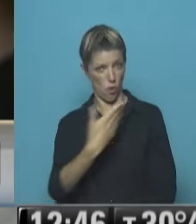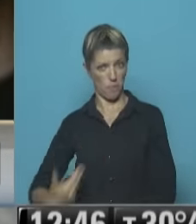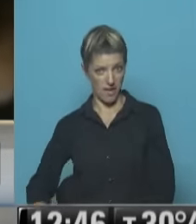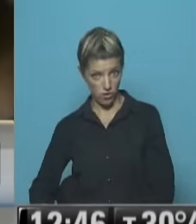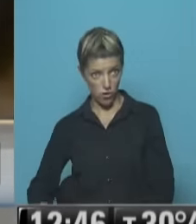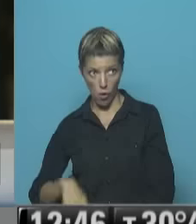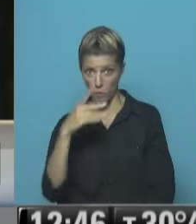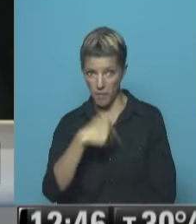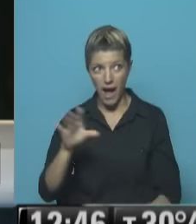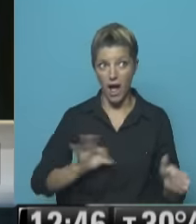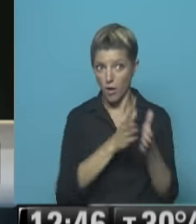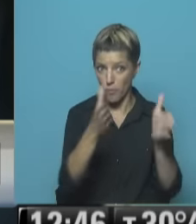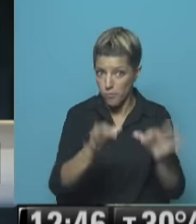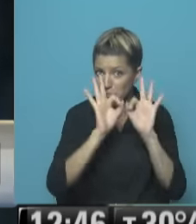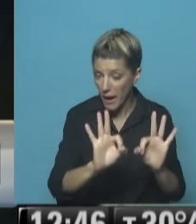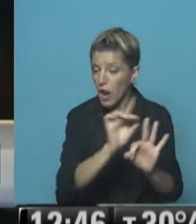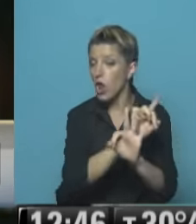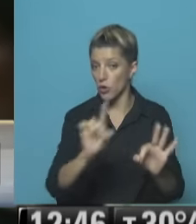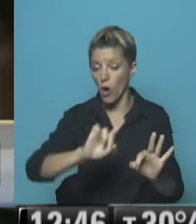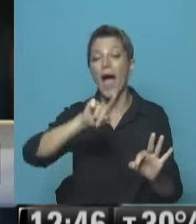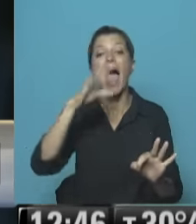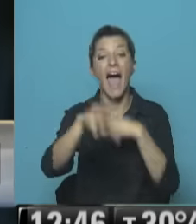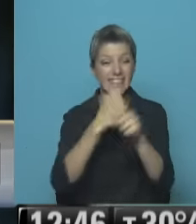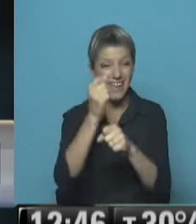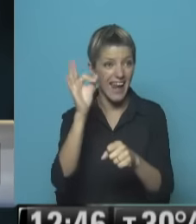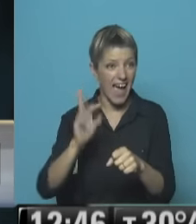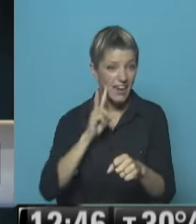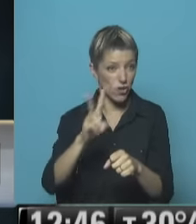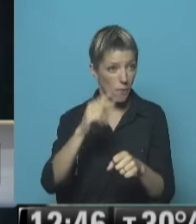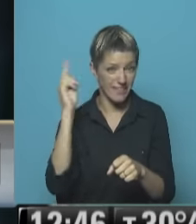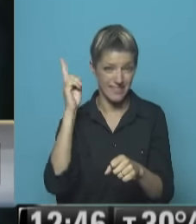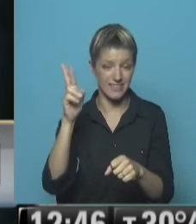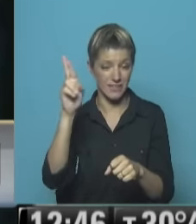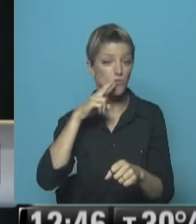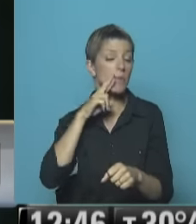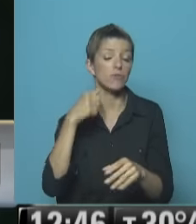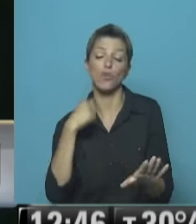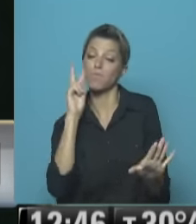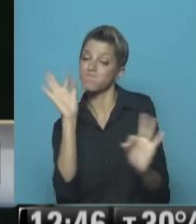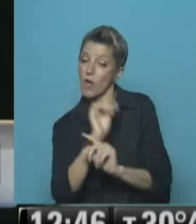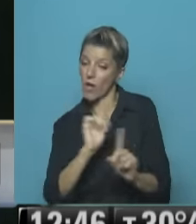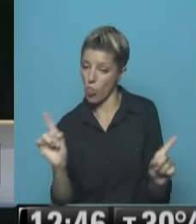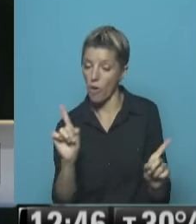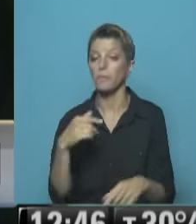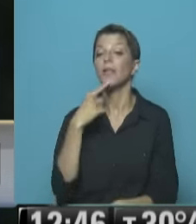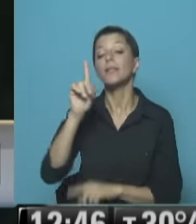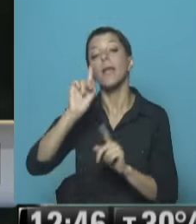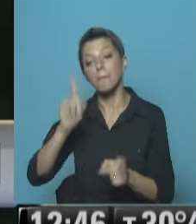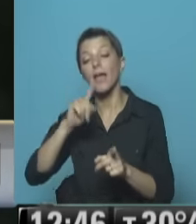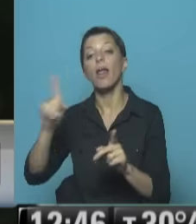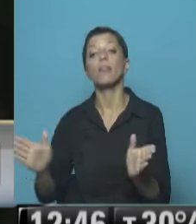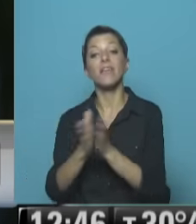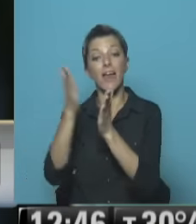término natural Que serían las próximas Presidenciales De 2019 Y hay un editorial De esta semana También del diario La Nación